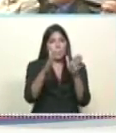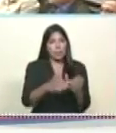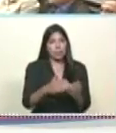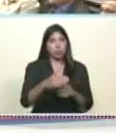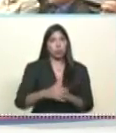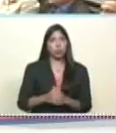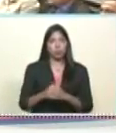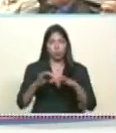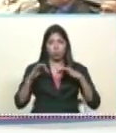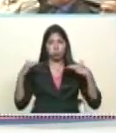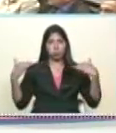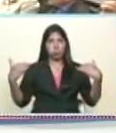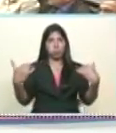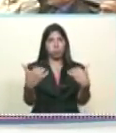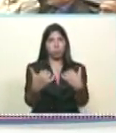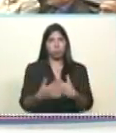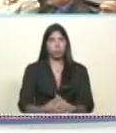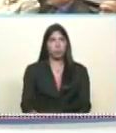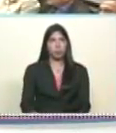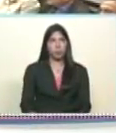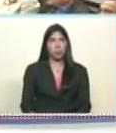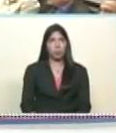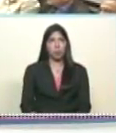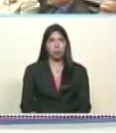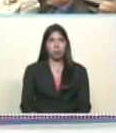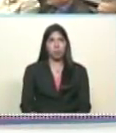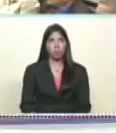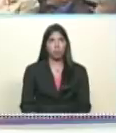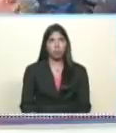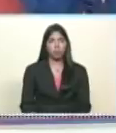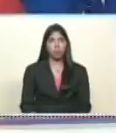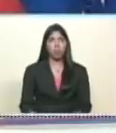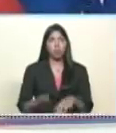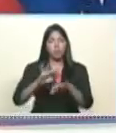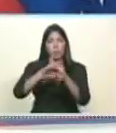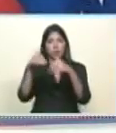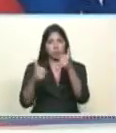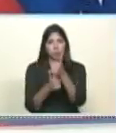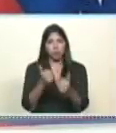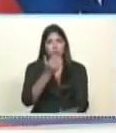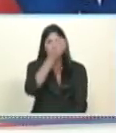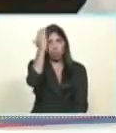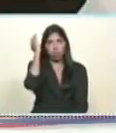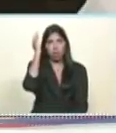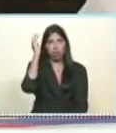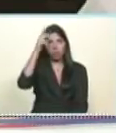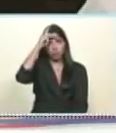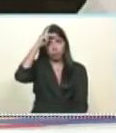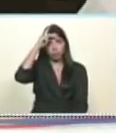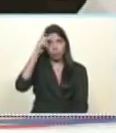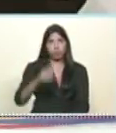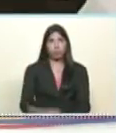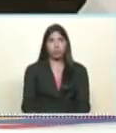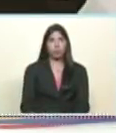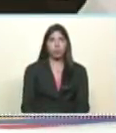Tarek El Aysami, Vicepresidentes de Gobierno, compañero Castro Soteldo, de Economía,